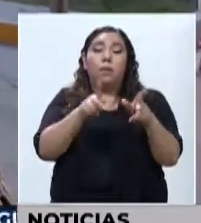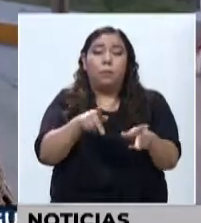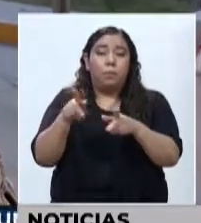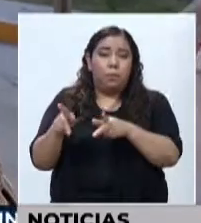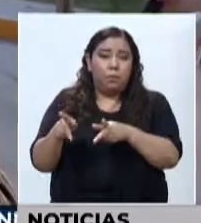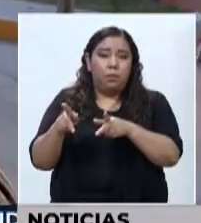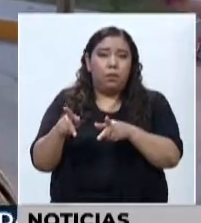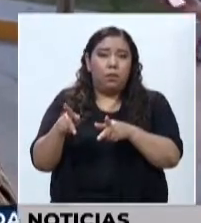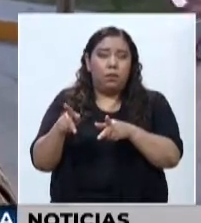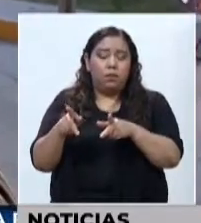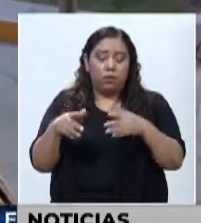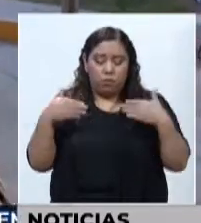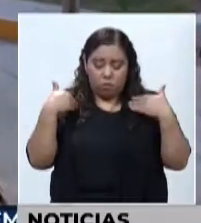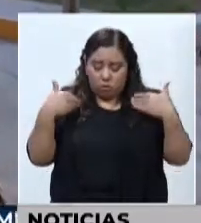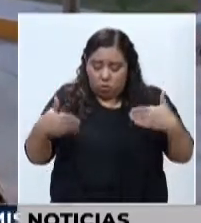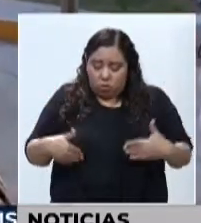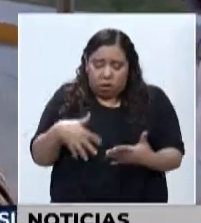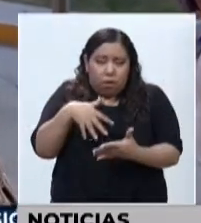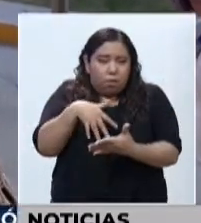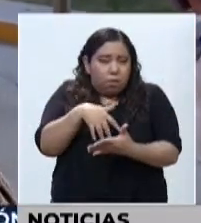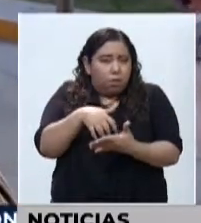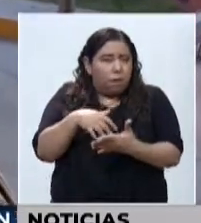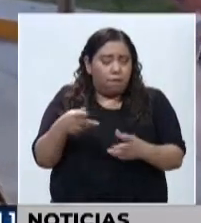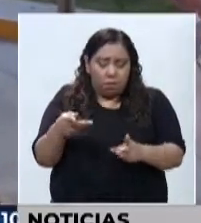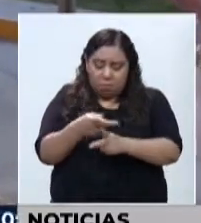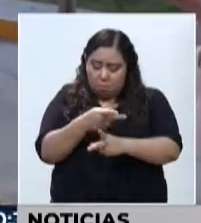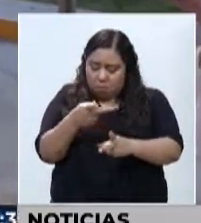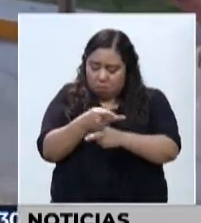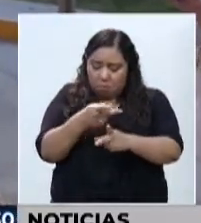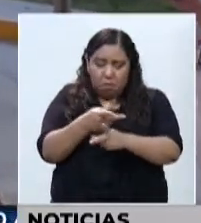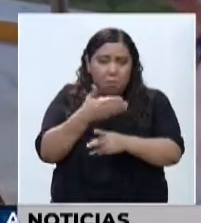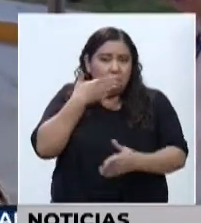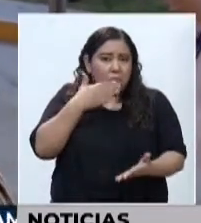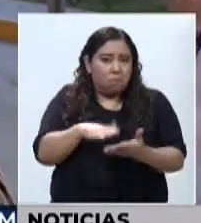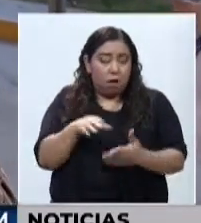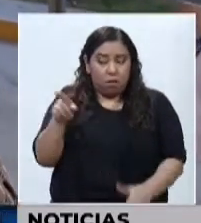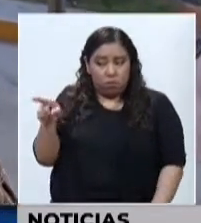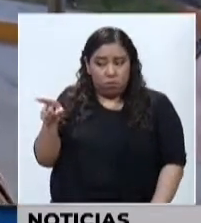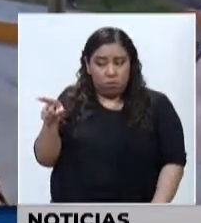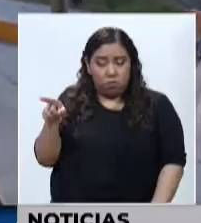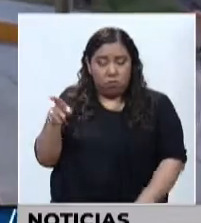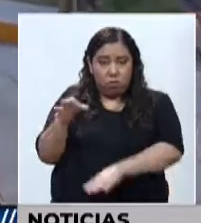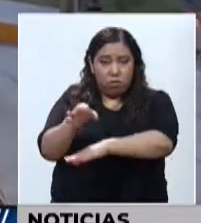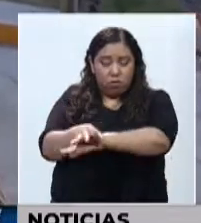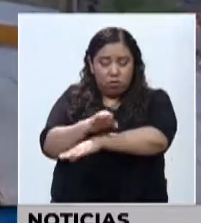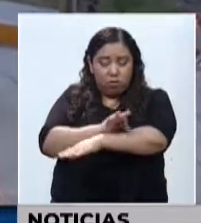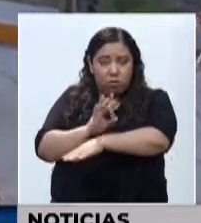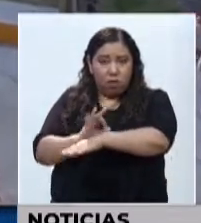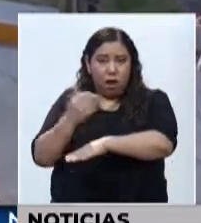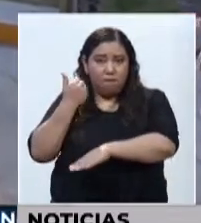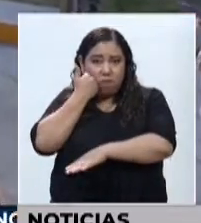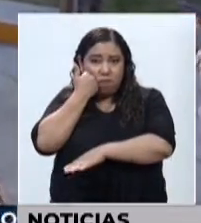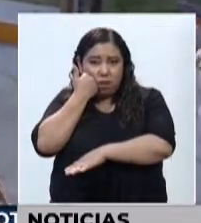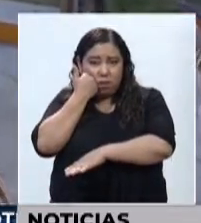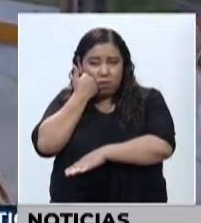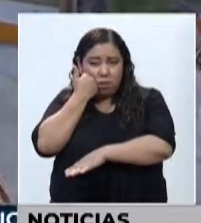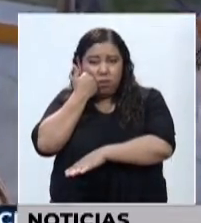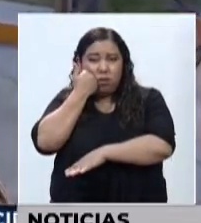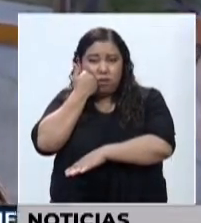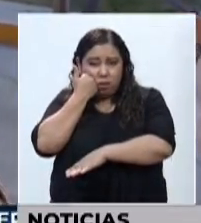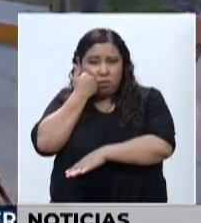que tengan su sistema inmunológico deficiente. Entonces, este tipo de hongos son oportunistas y aprovechan estas